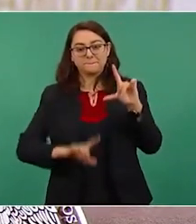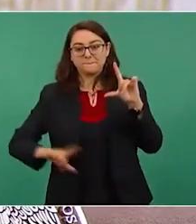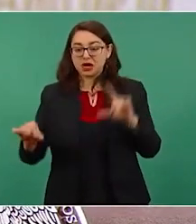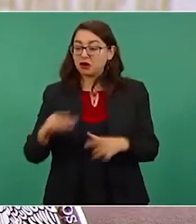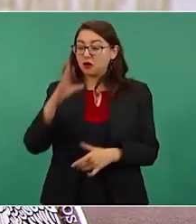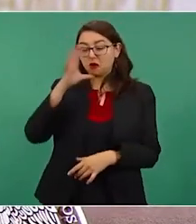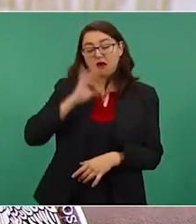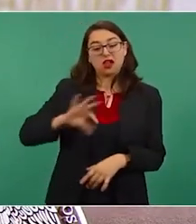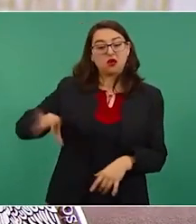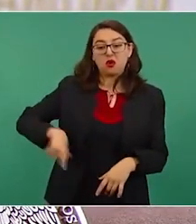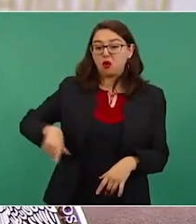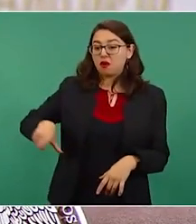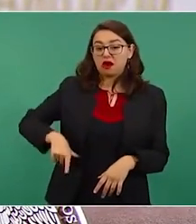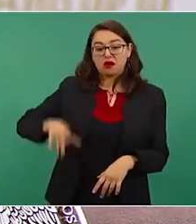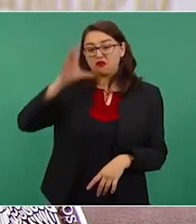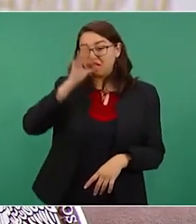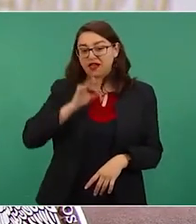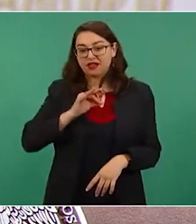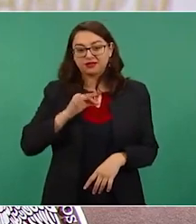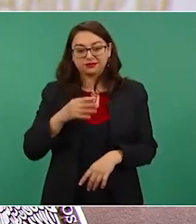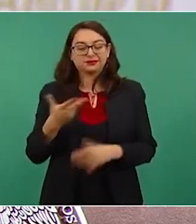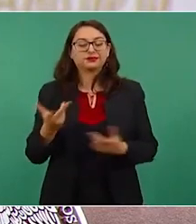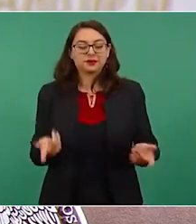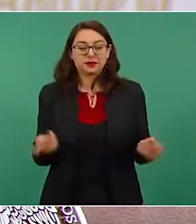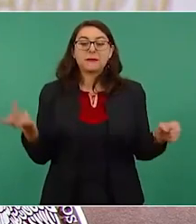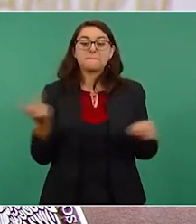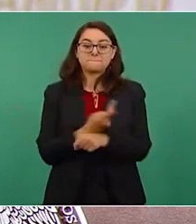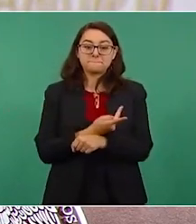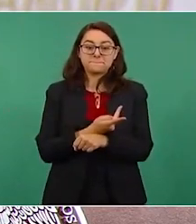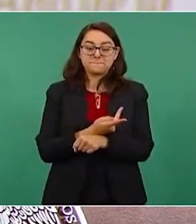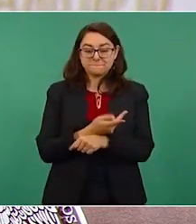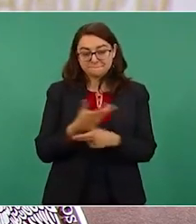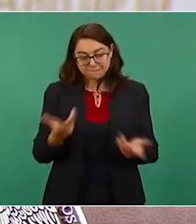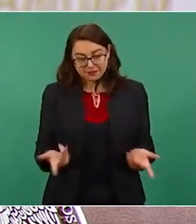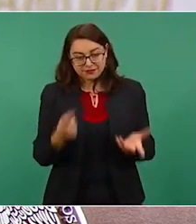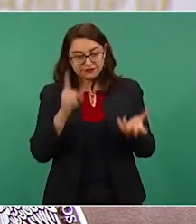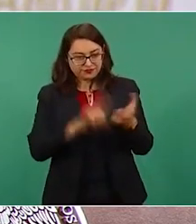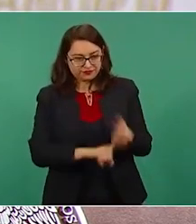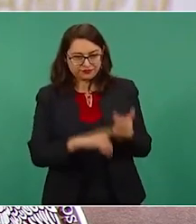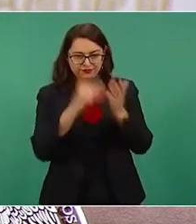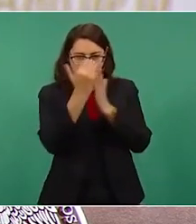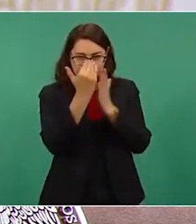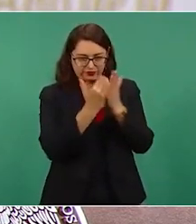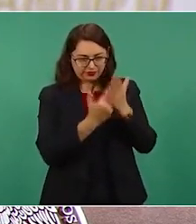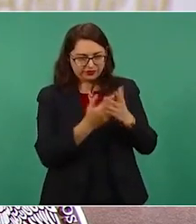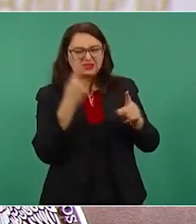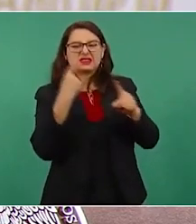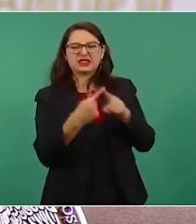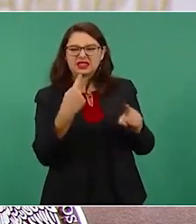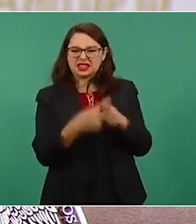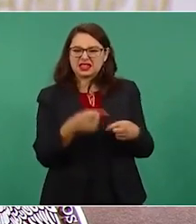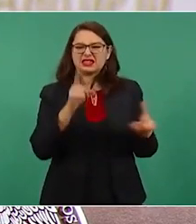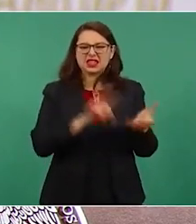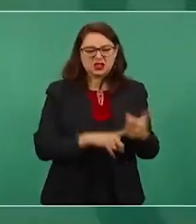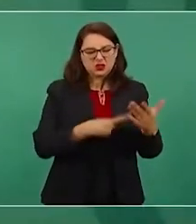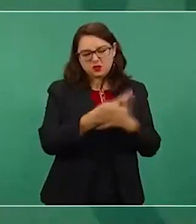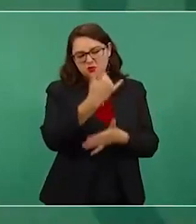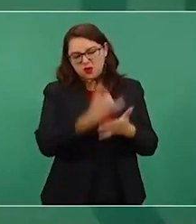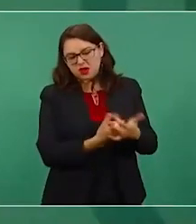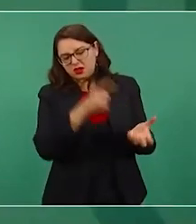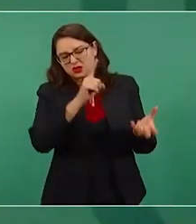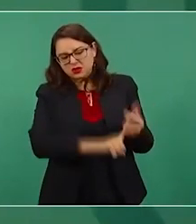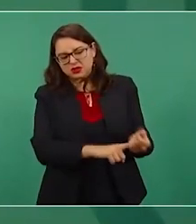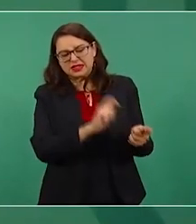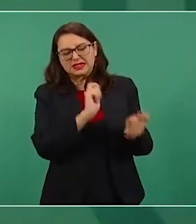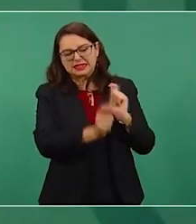Estado fallido. Al observar el directorio del World Justice Project en México, se puede constatar que sus principales